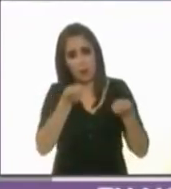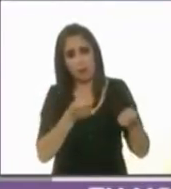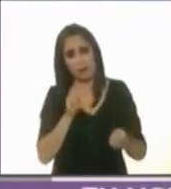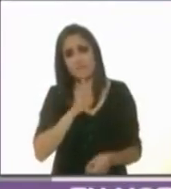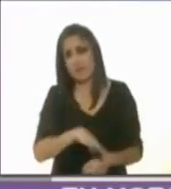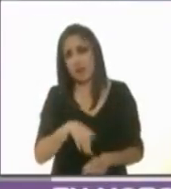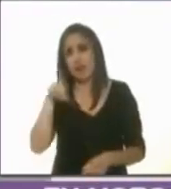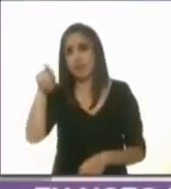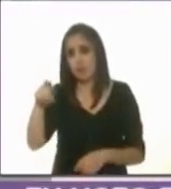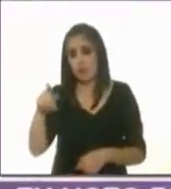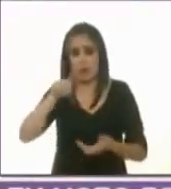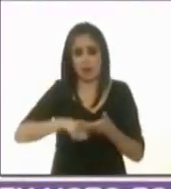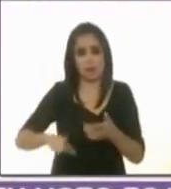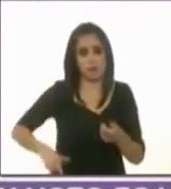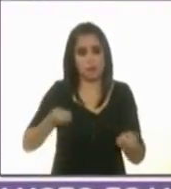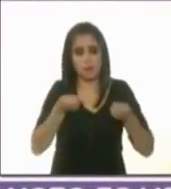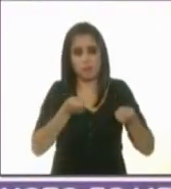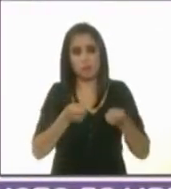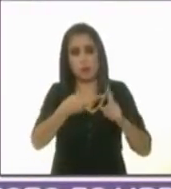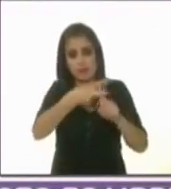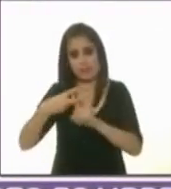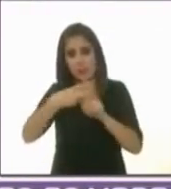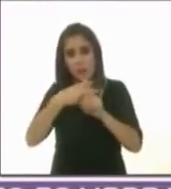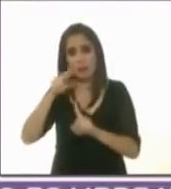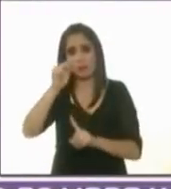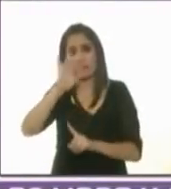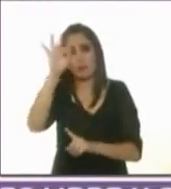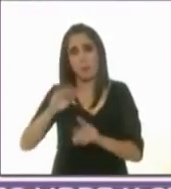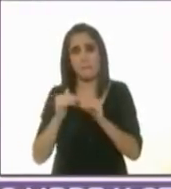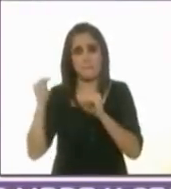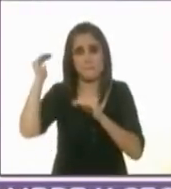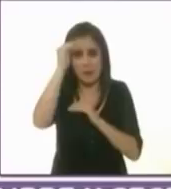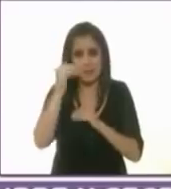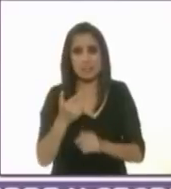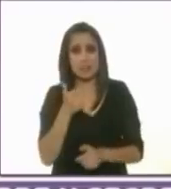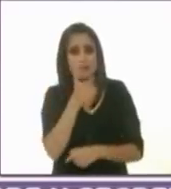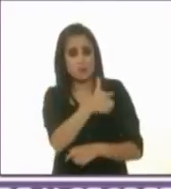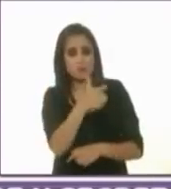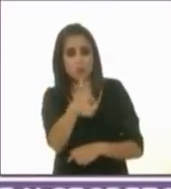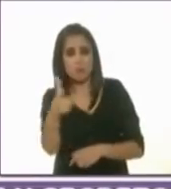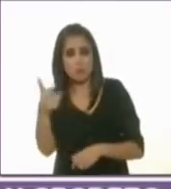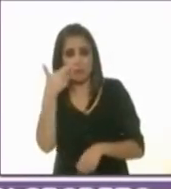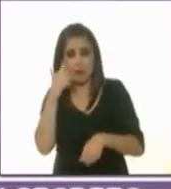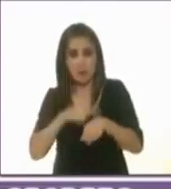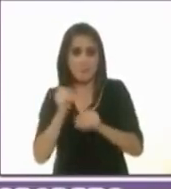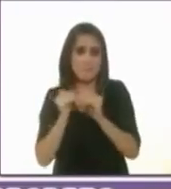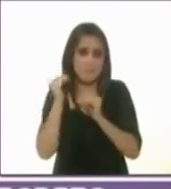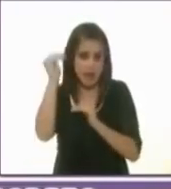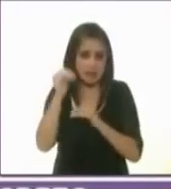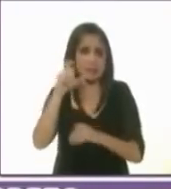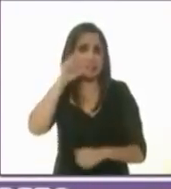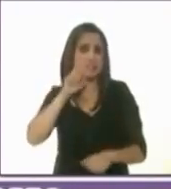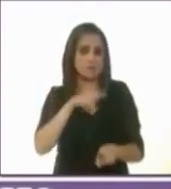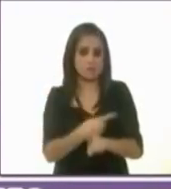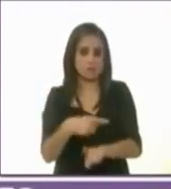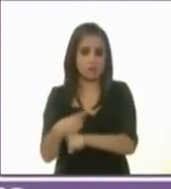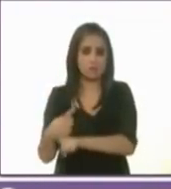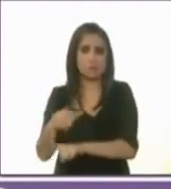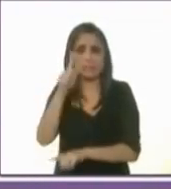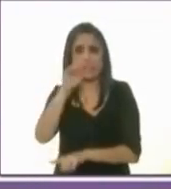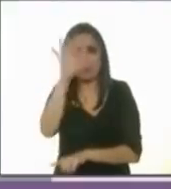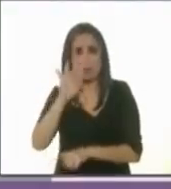el secuestro aumentó 800%, las lesiones con arma de fuego 80%, los delitos sexuales 70%,